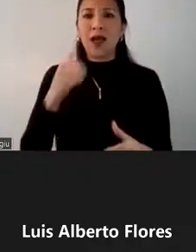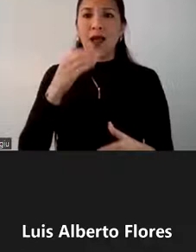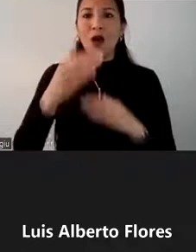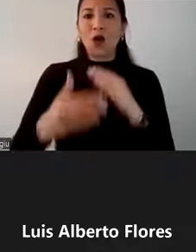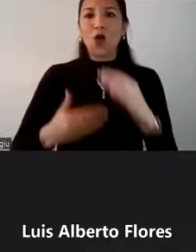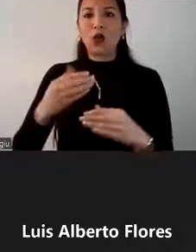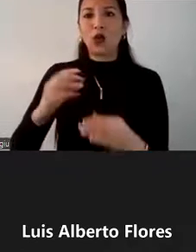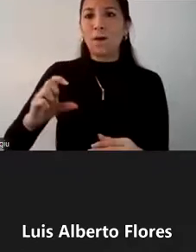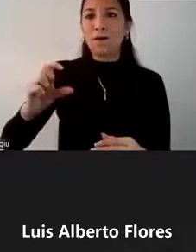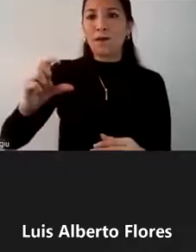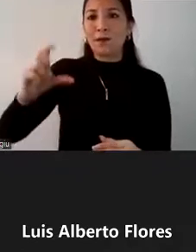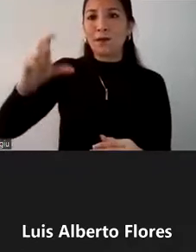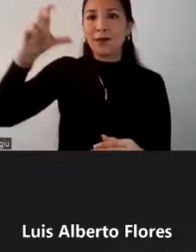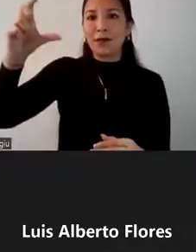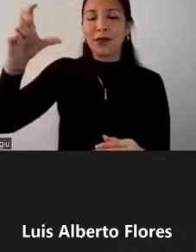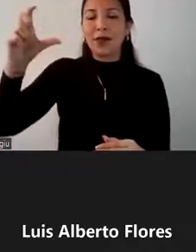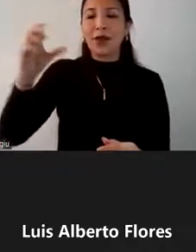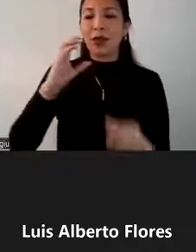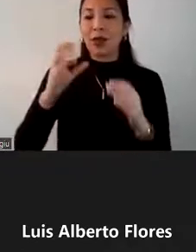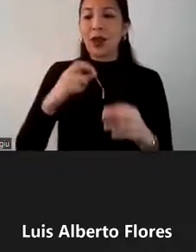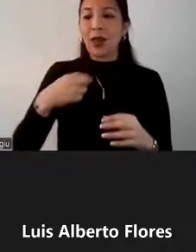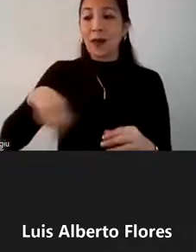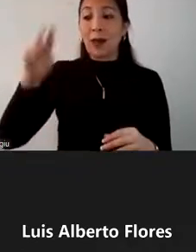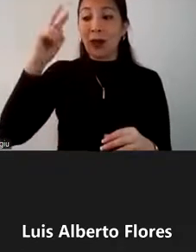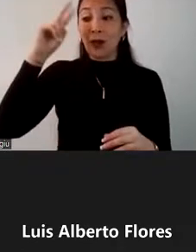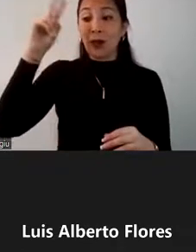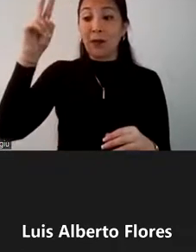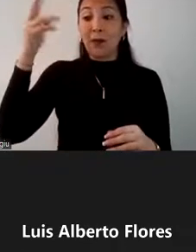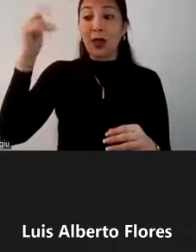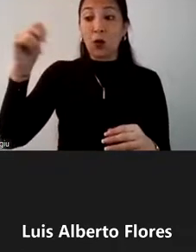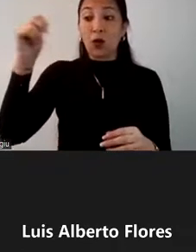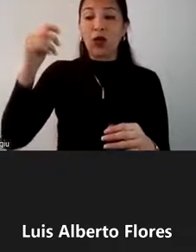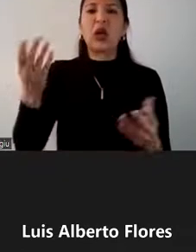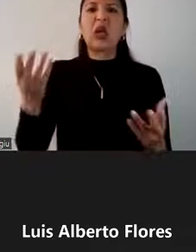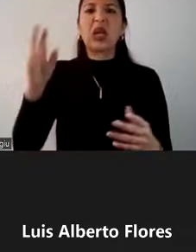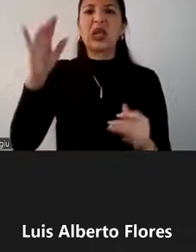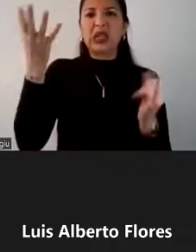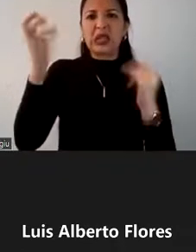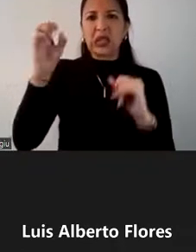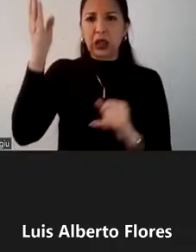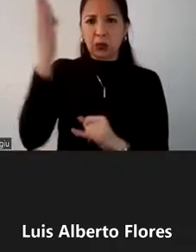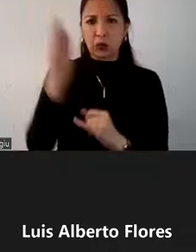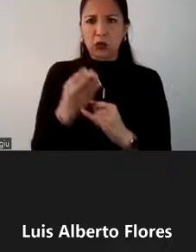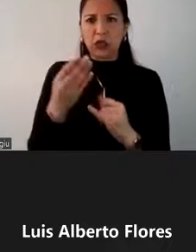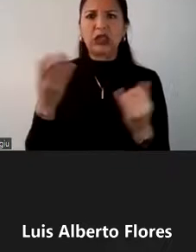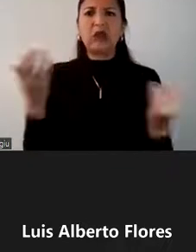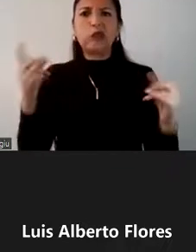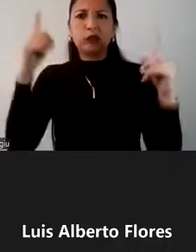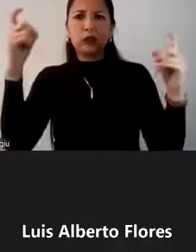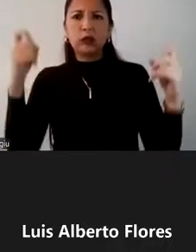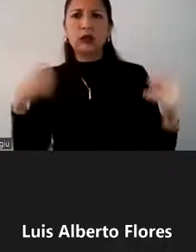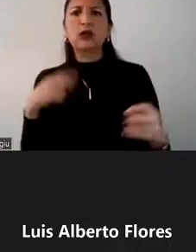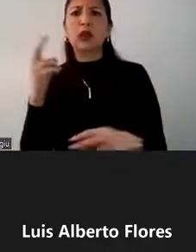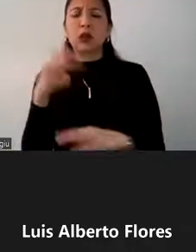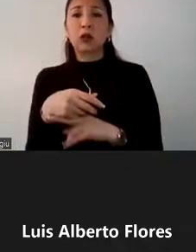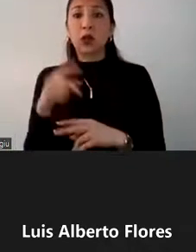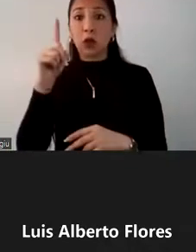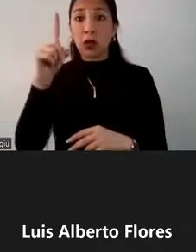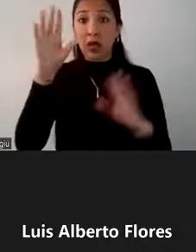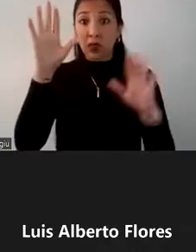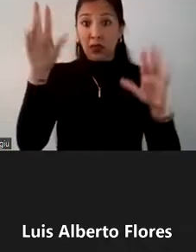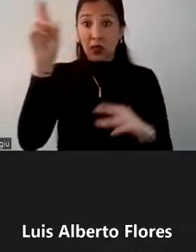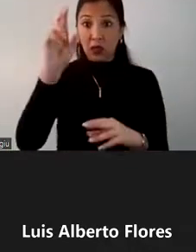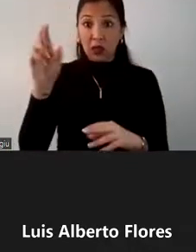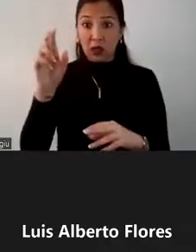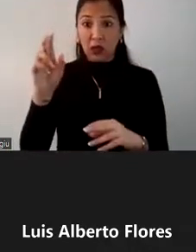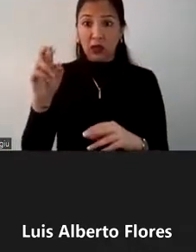el consumo privado en el país, que representa un poco más del 60%. ¿Y qué quiere decir esto? Que por cada 10 dólares que produce su